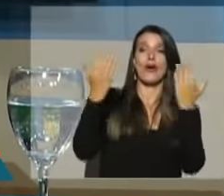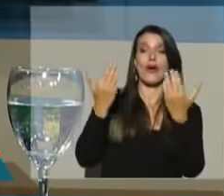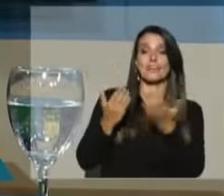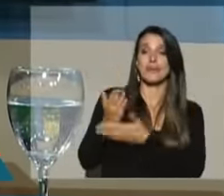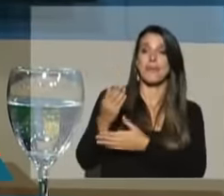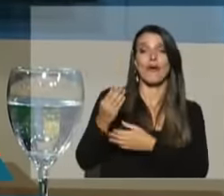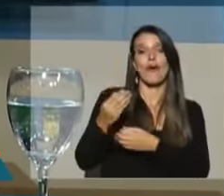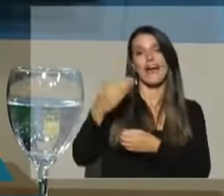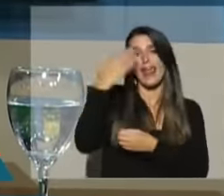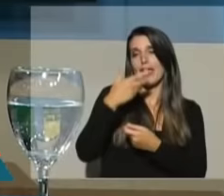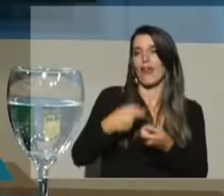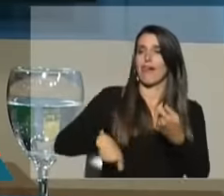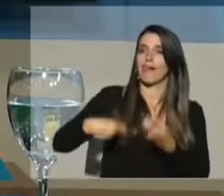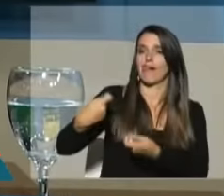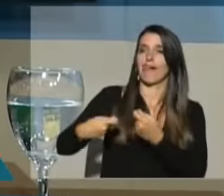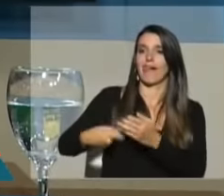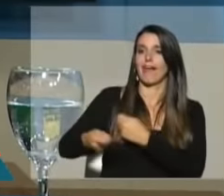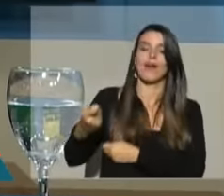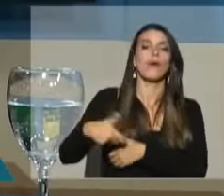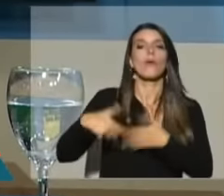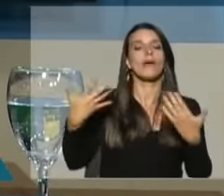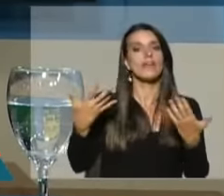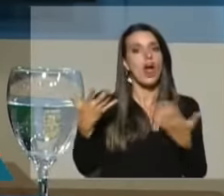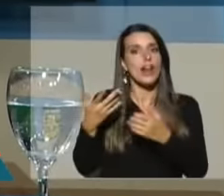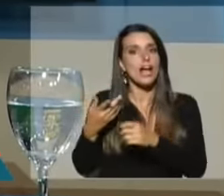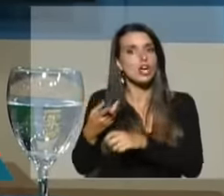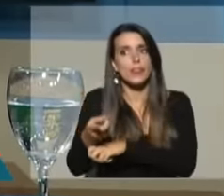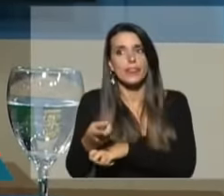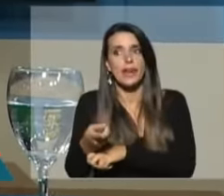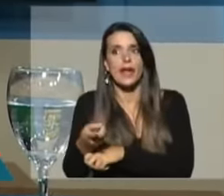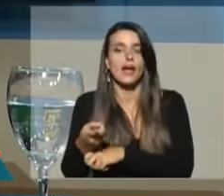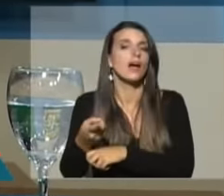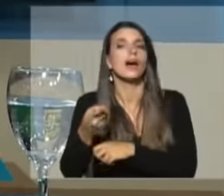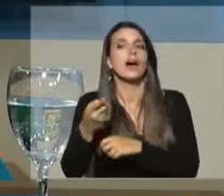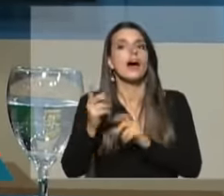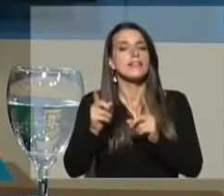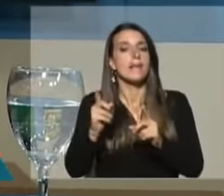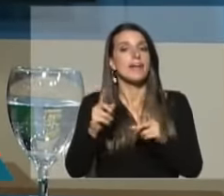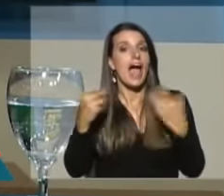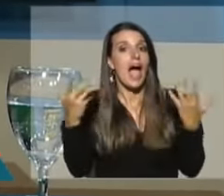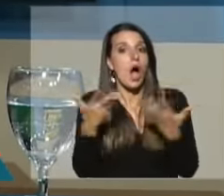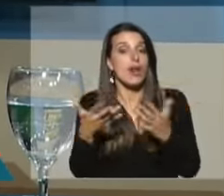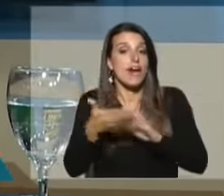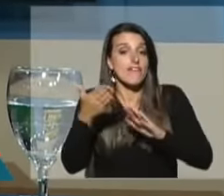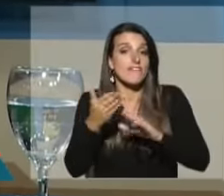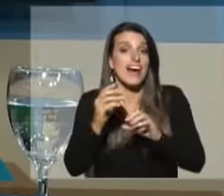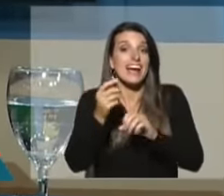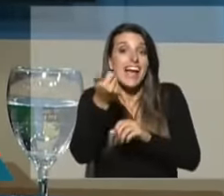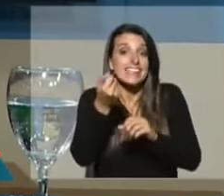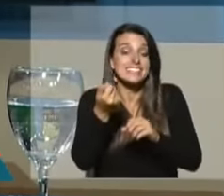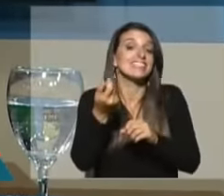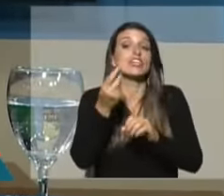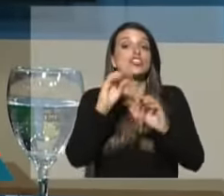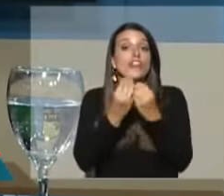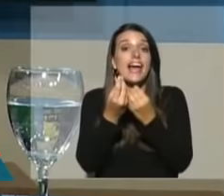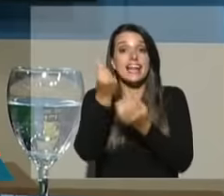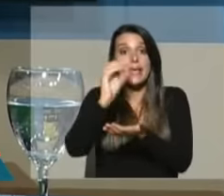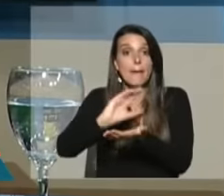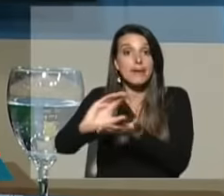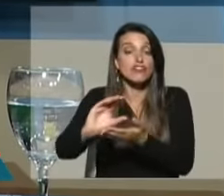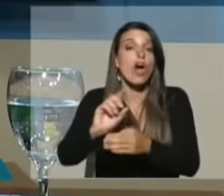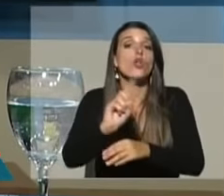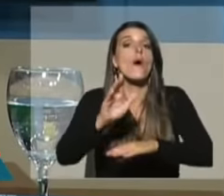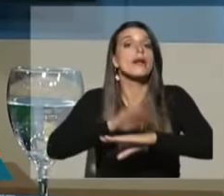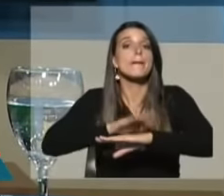responsables en el mantenimiento y el combate del déficit fiscal. El haber estado a punto de haber perdido el grado inversor justamente por la